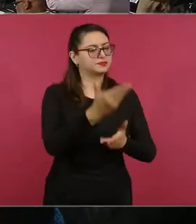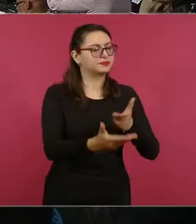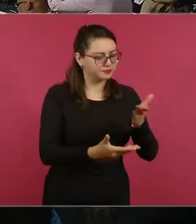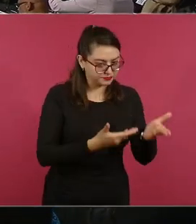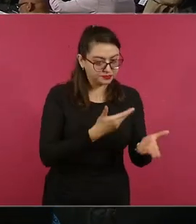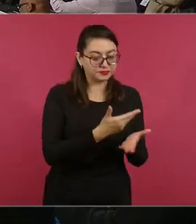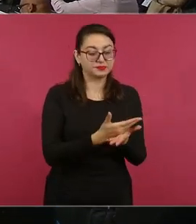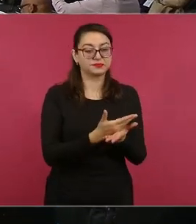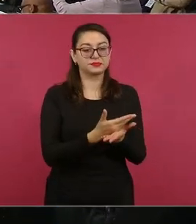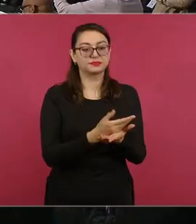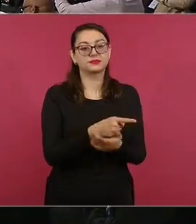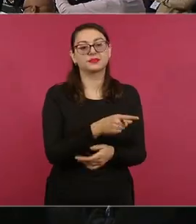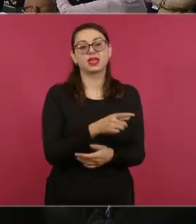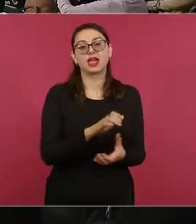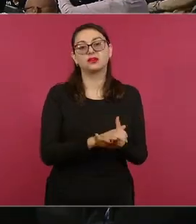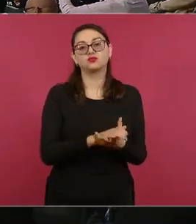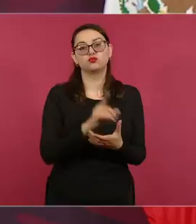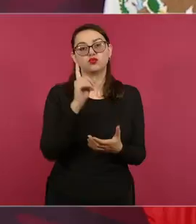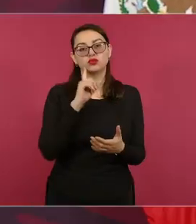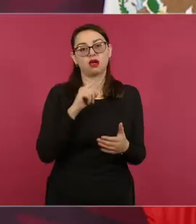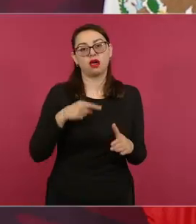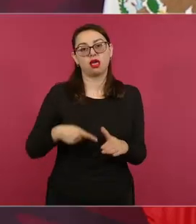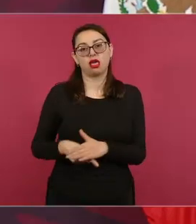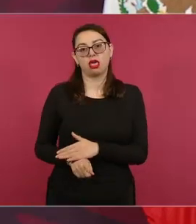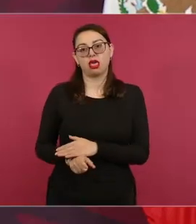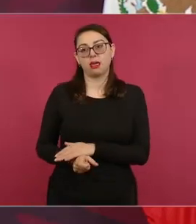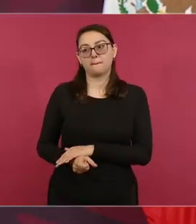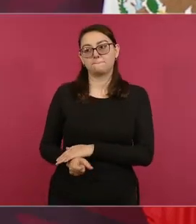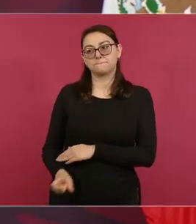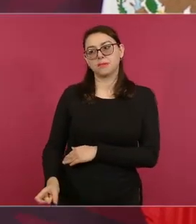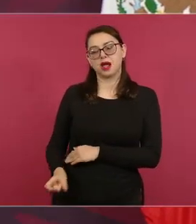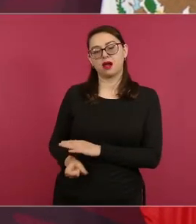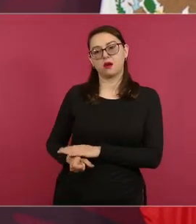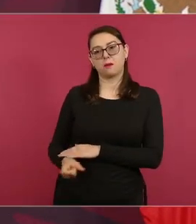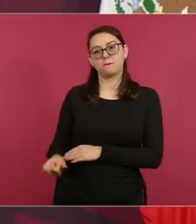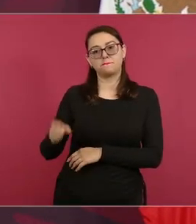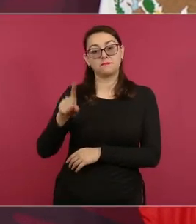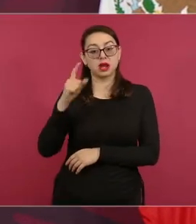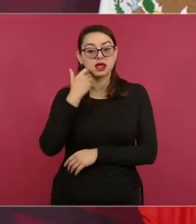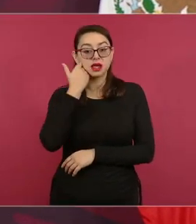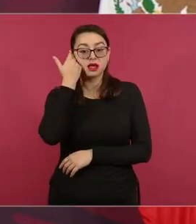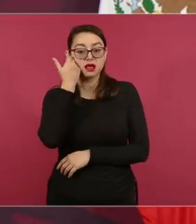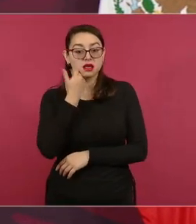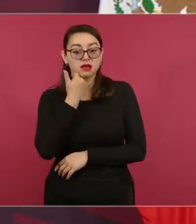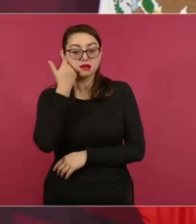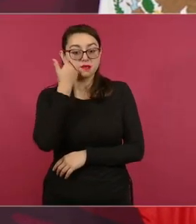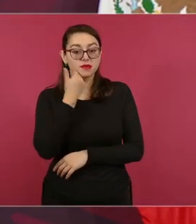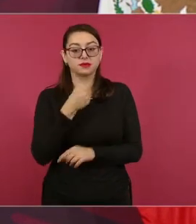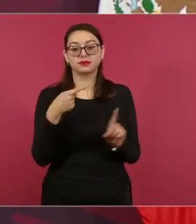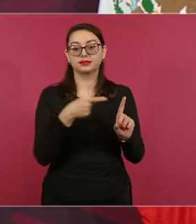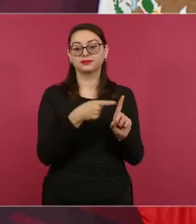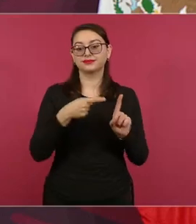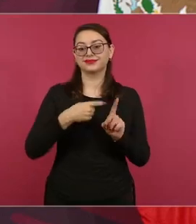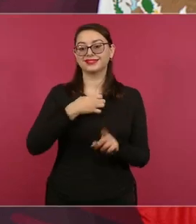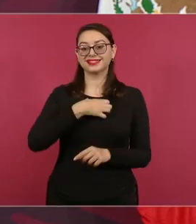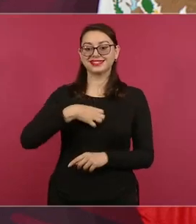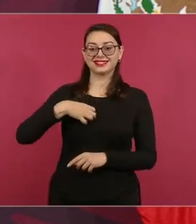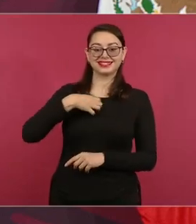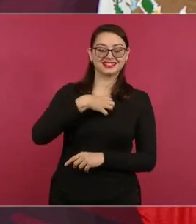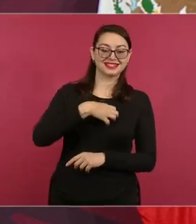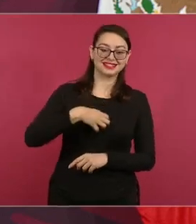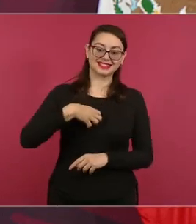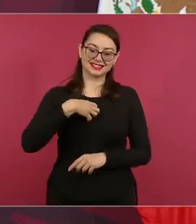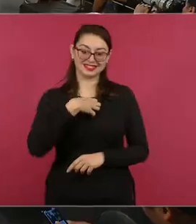Y así se sostuvo, le escribió al presidente